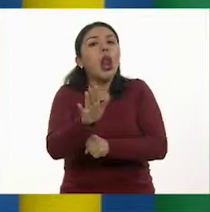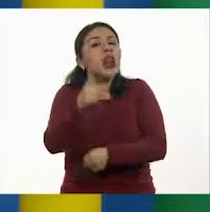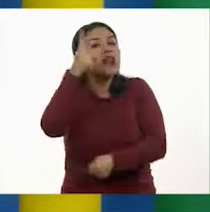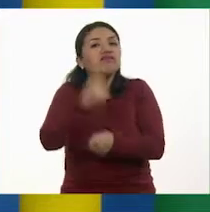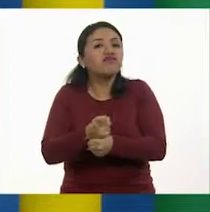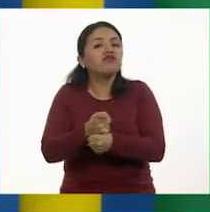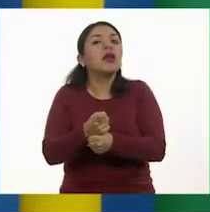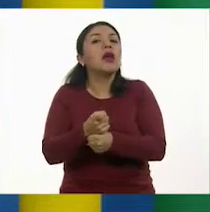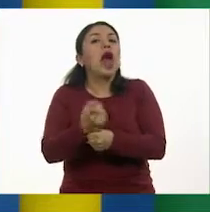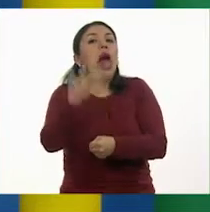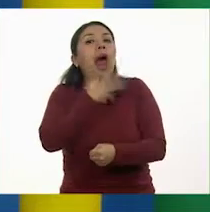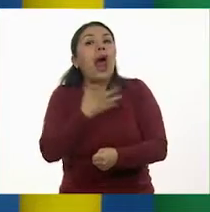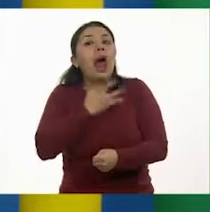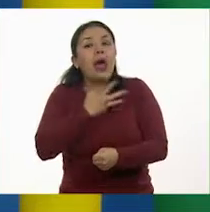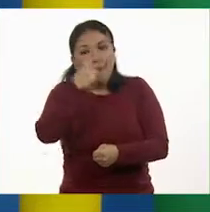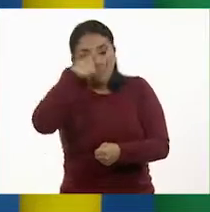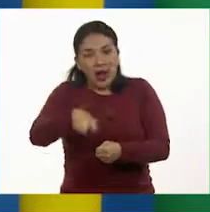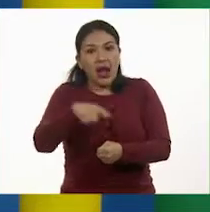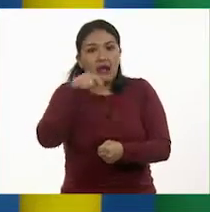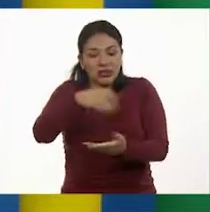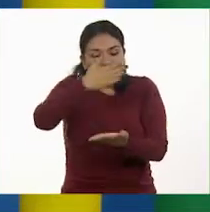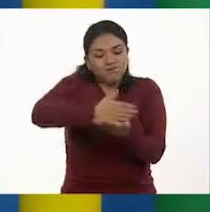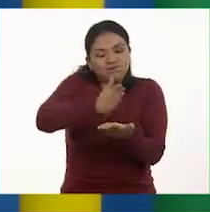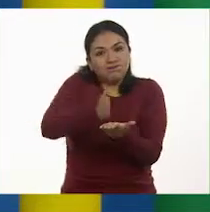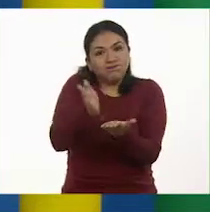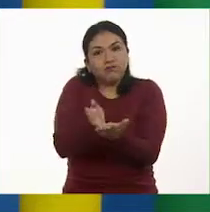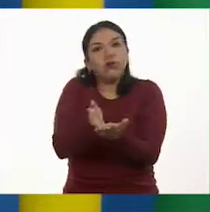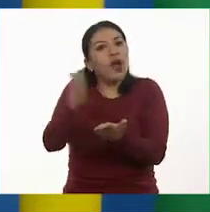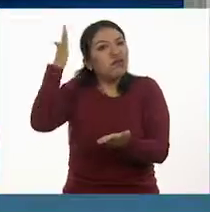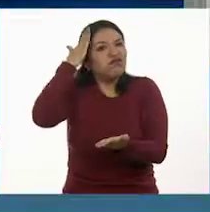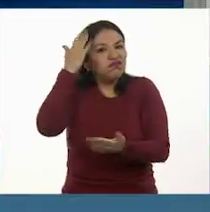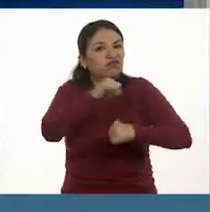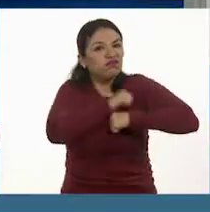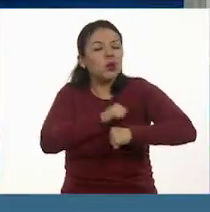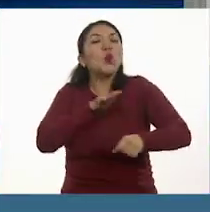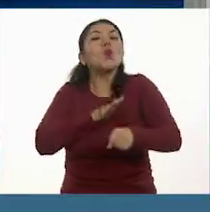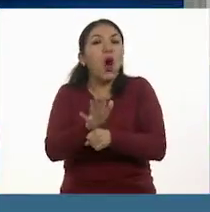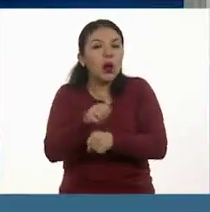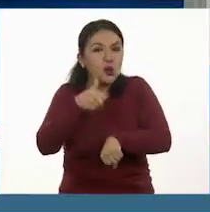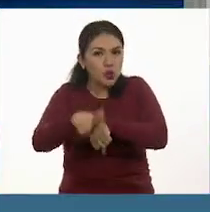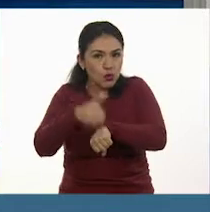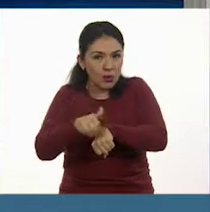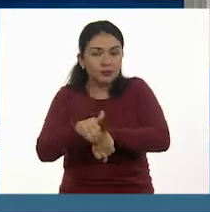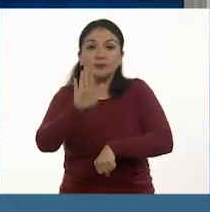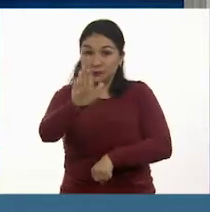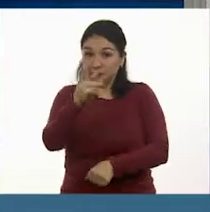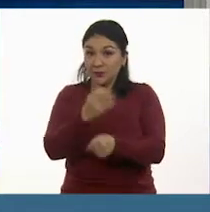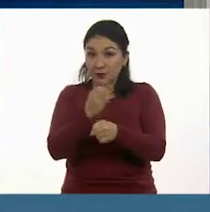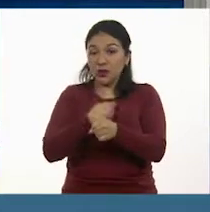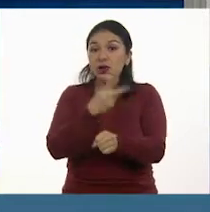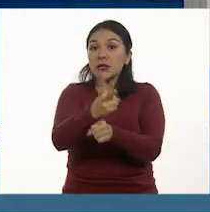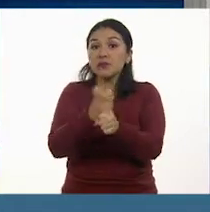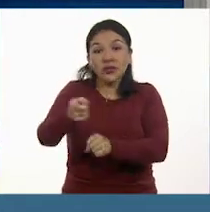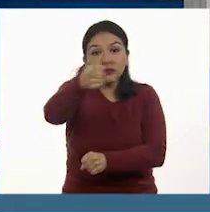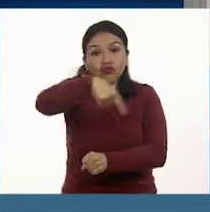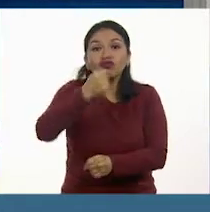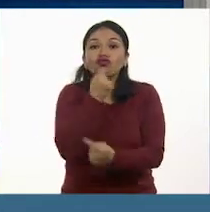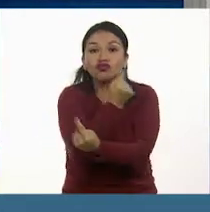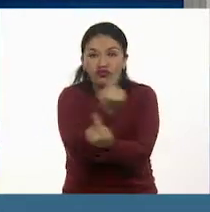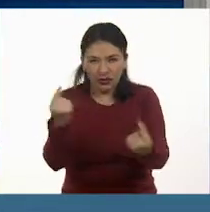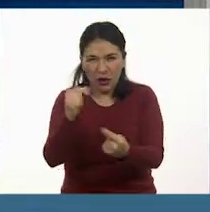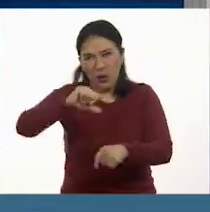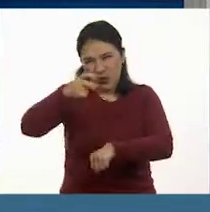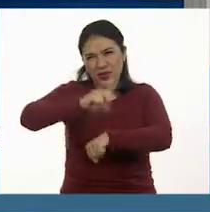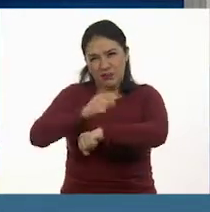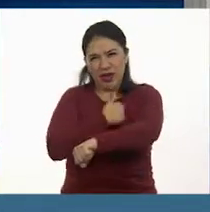cual vamos a utilizar estas fracciones. Muy bien. Aquí yo quiero invitar a los niños y a las niñas que nos